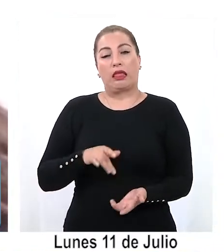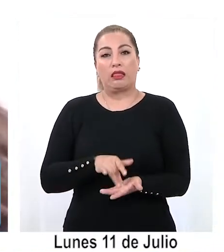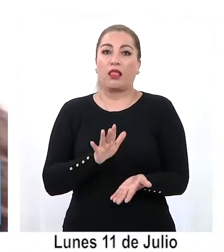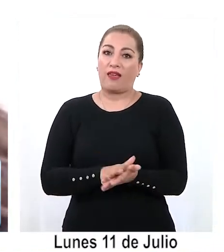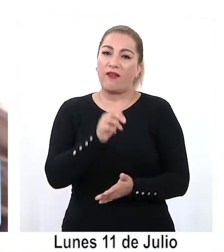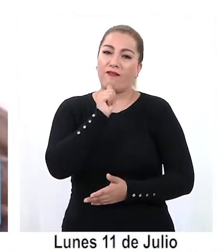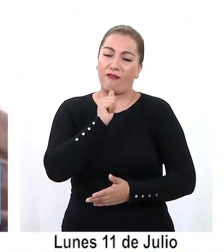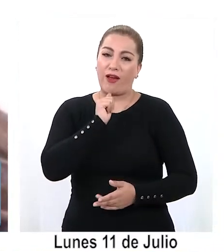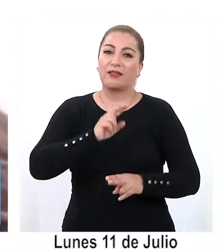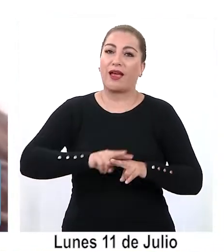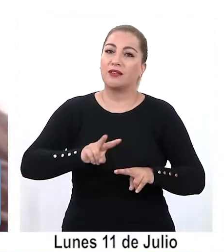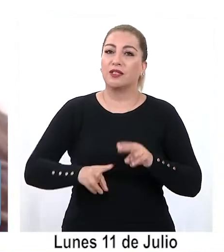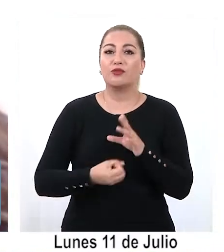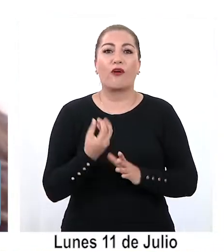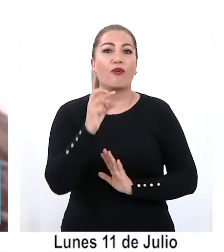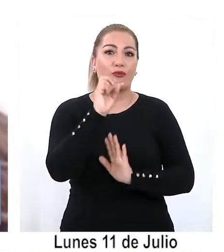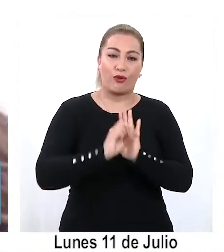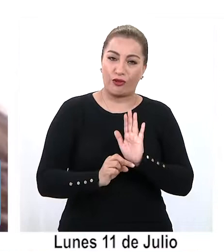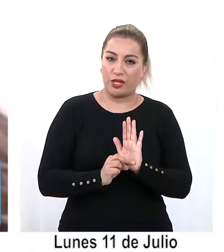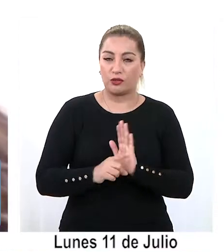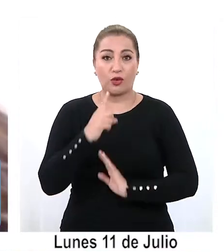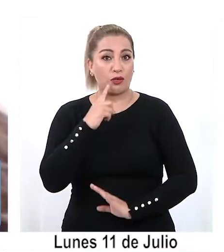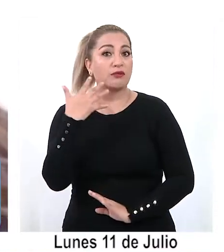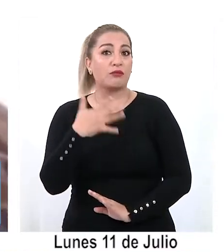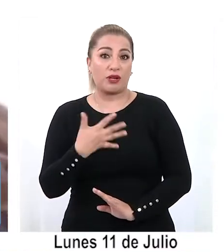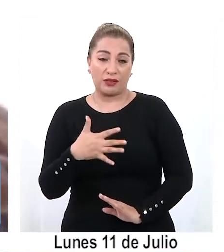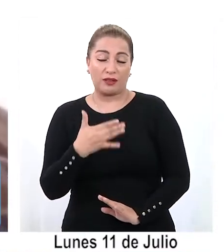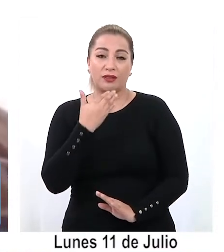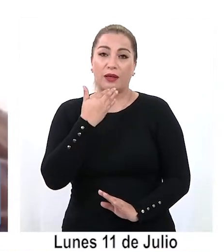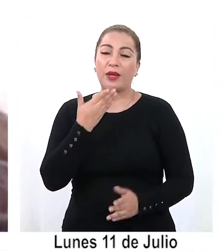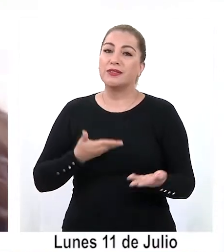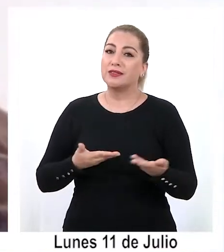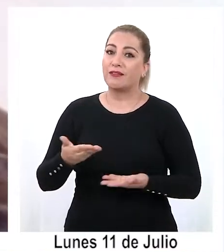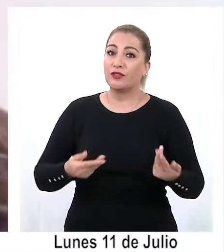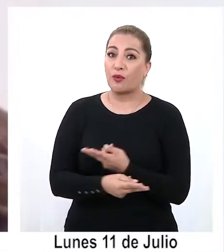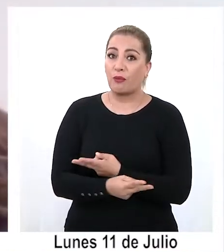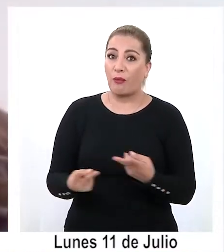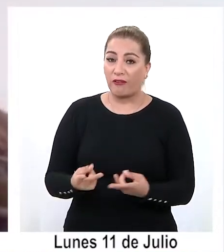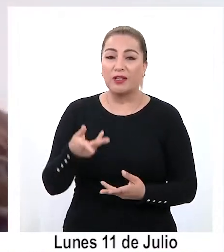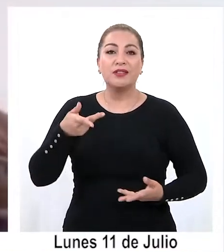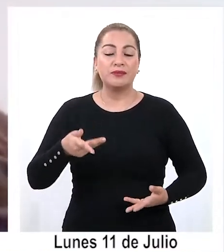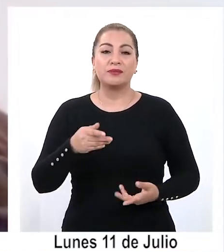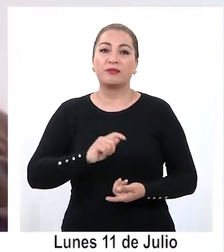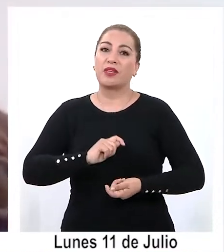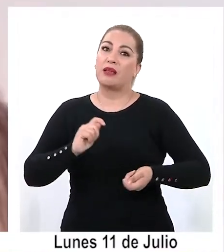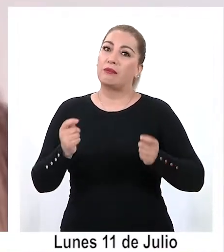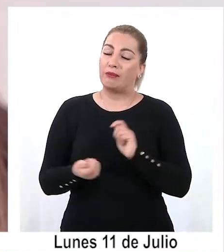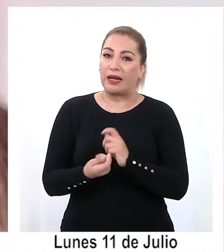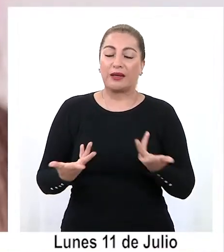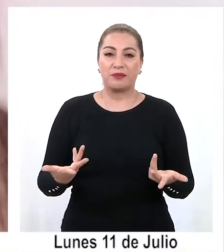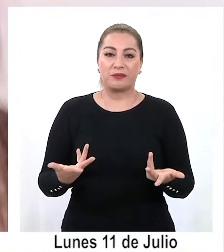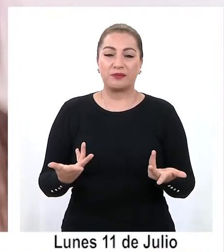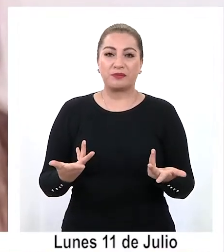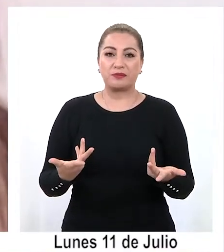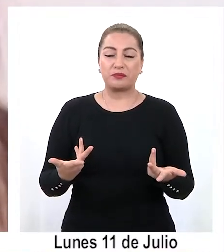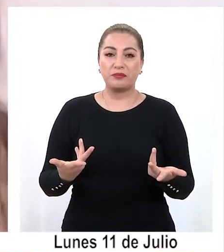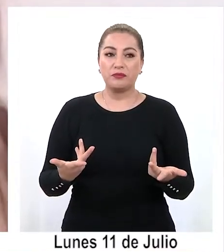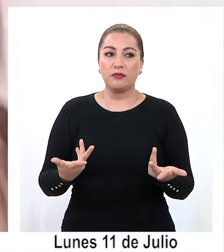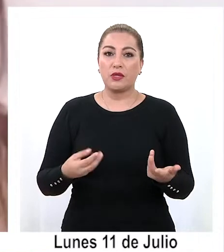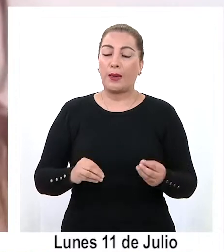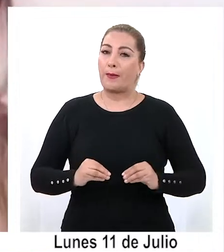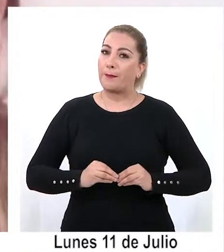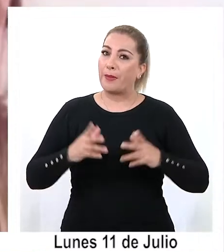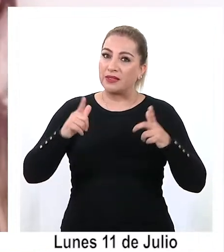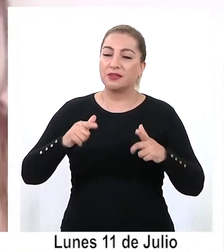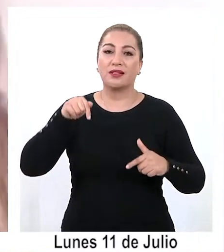en cuanto a formulación de proyectos que sean emblemáticos y también los servicios públicos para cambiar la cara en la región. Lo que tenemos que hacer es mayor